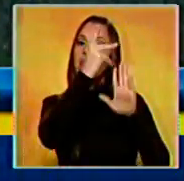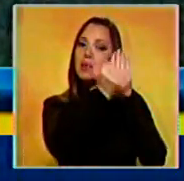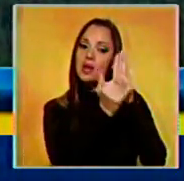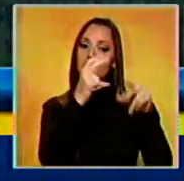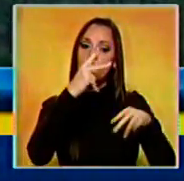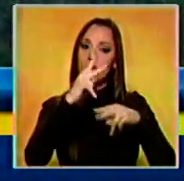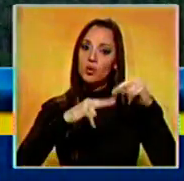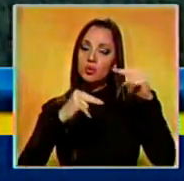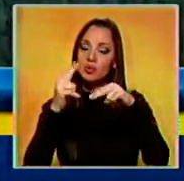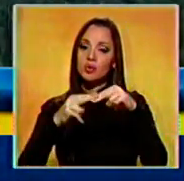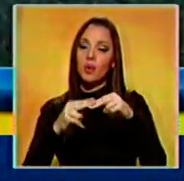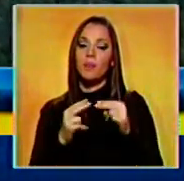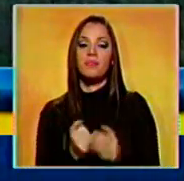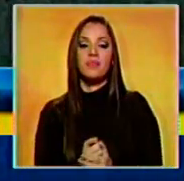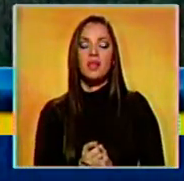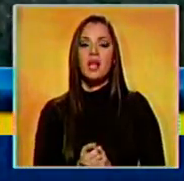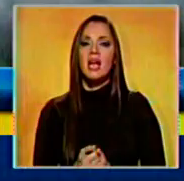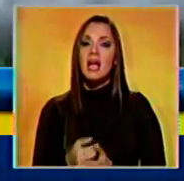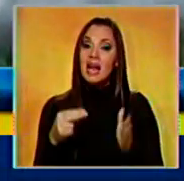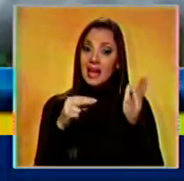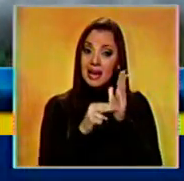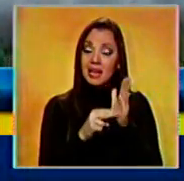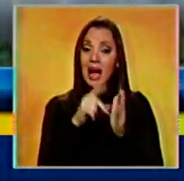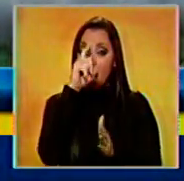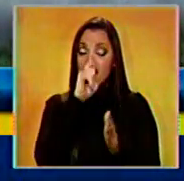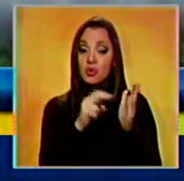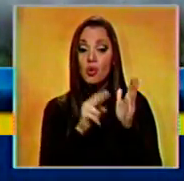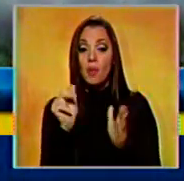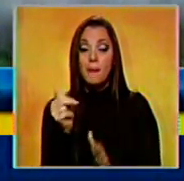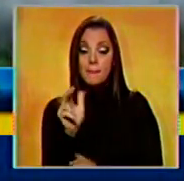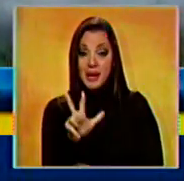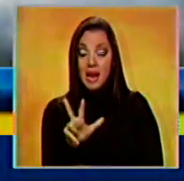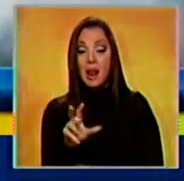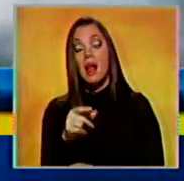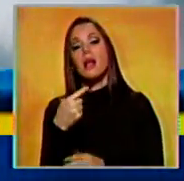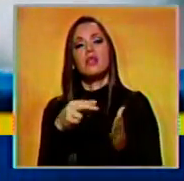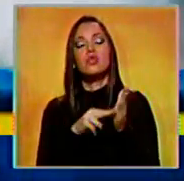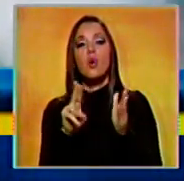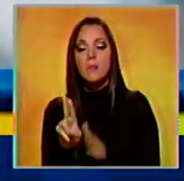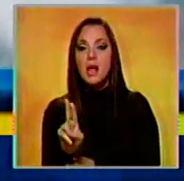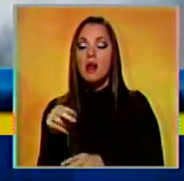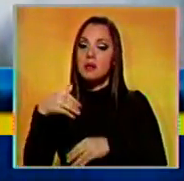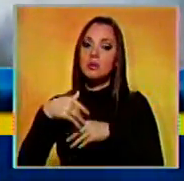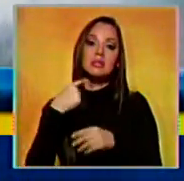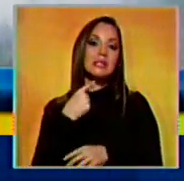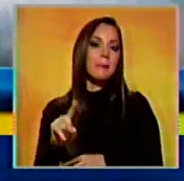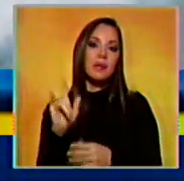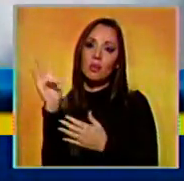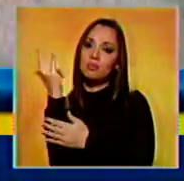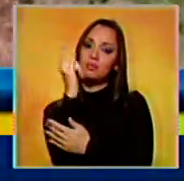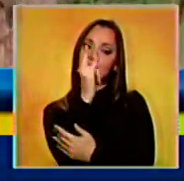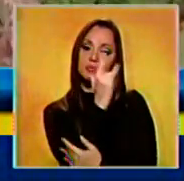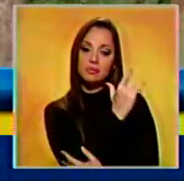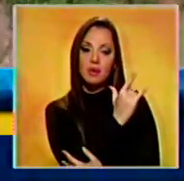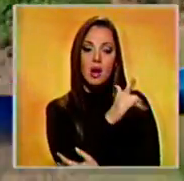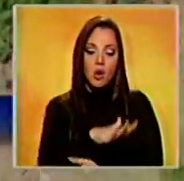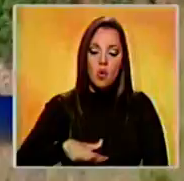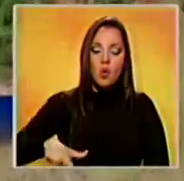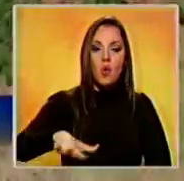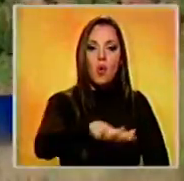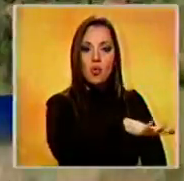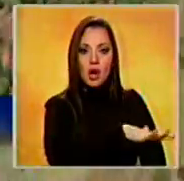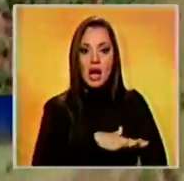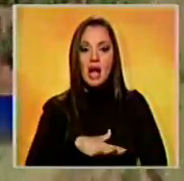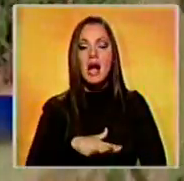Desde el 2000, más de 253 mil kilómetros cuadrados de bosque se perdieron en la Amazonía, un área equivalente a la